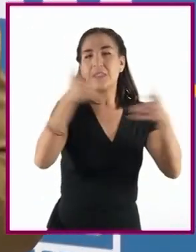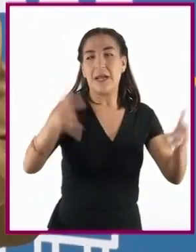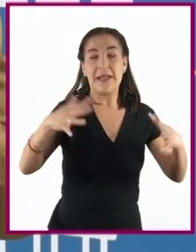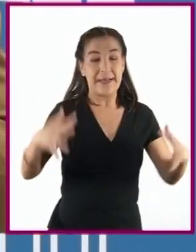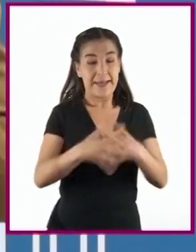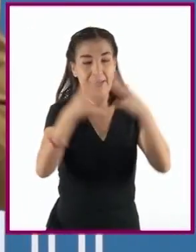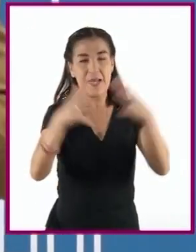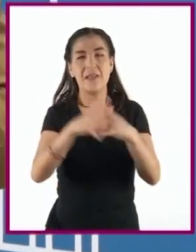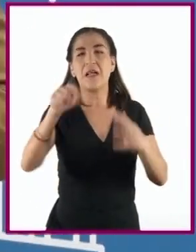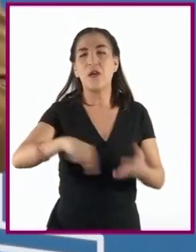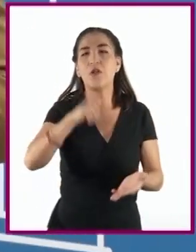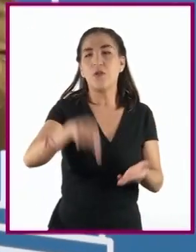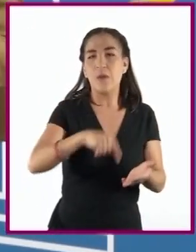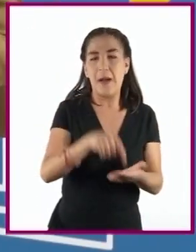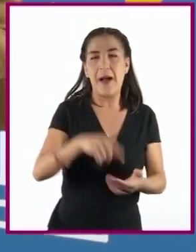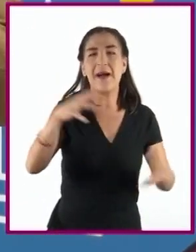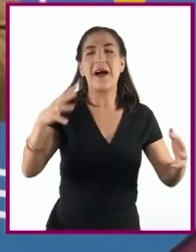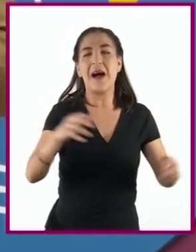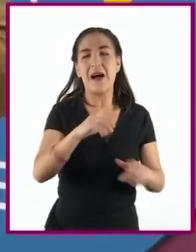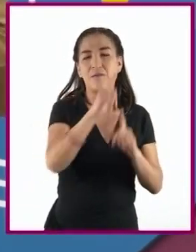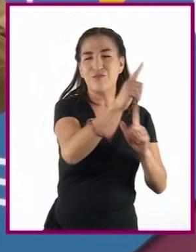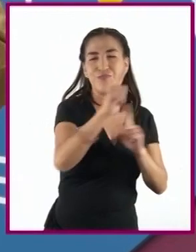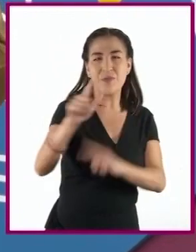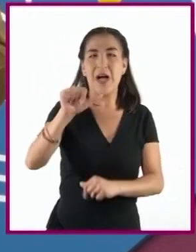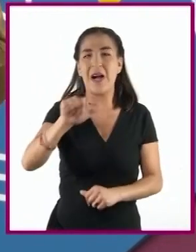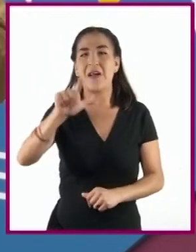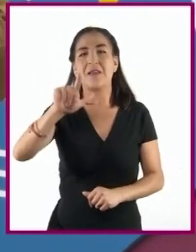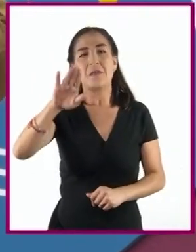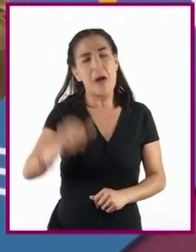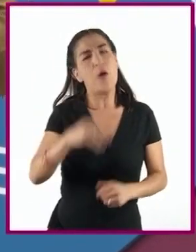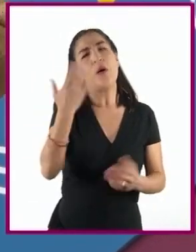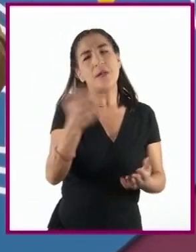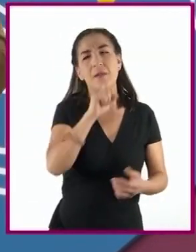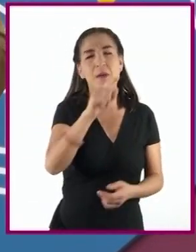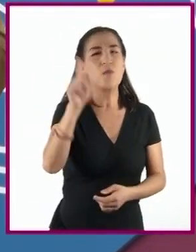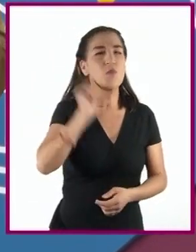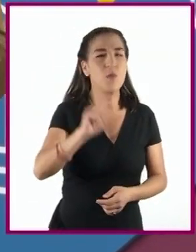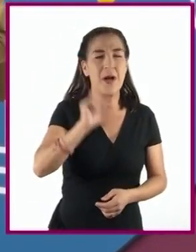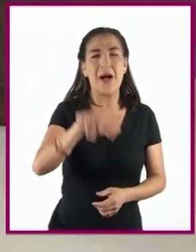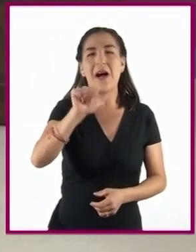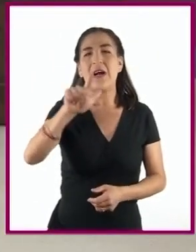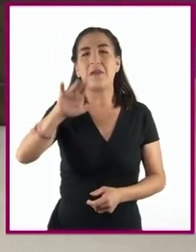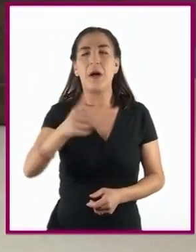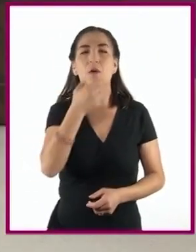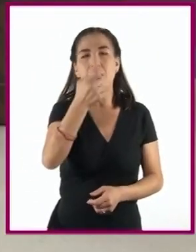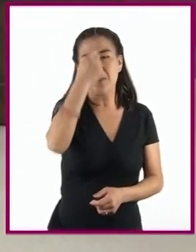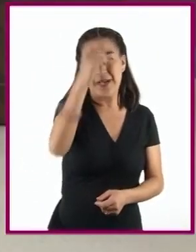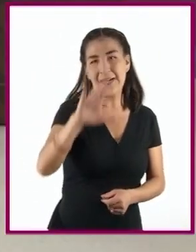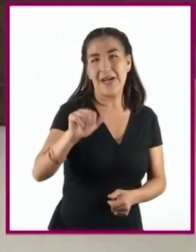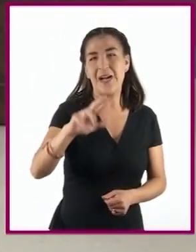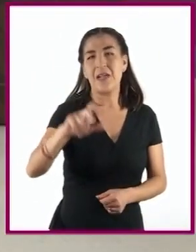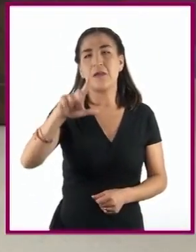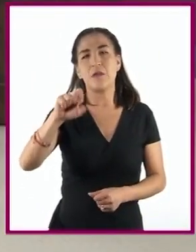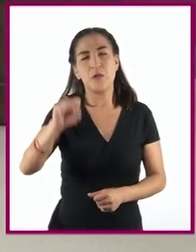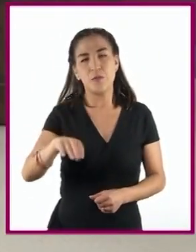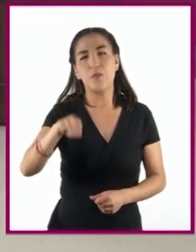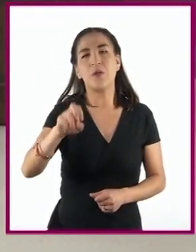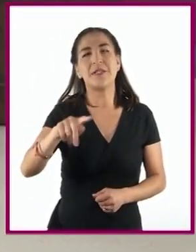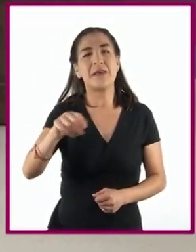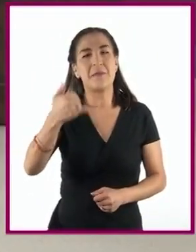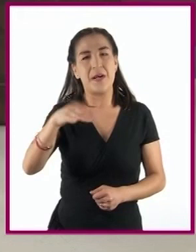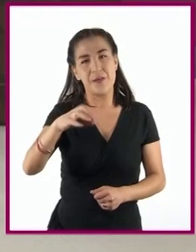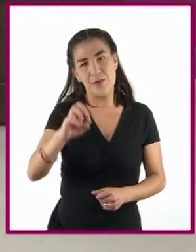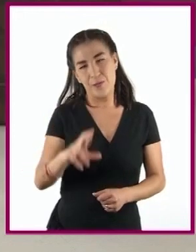paraíso las armas del alba o las mujeres del alba de carlos montemayor listo por hoy hemos